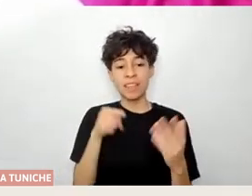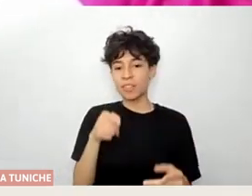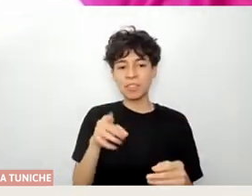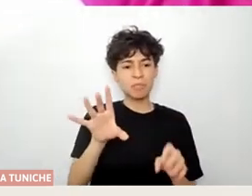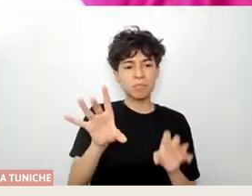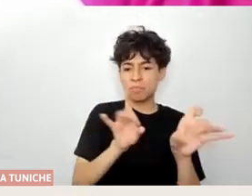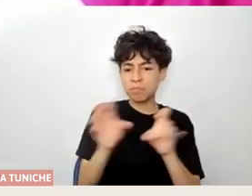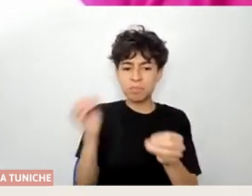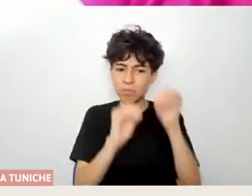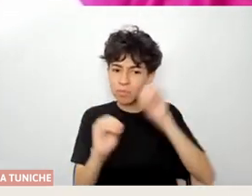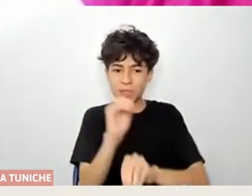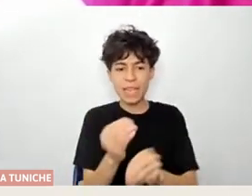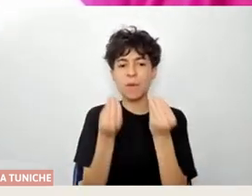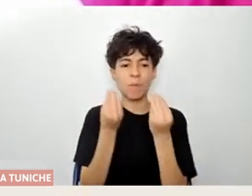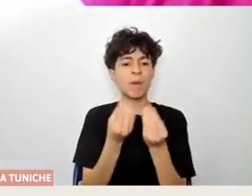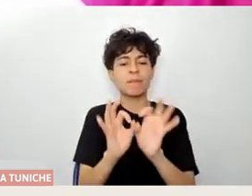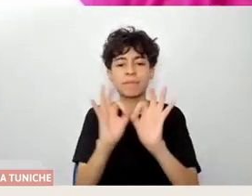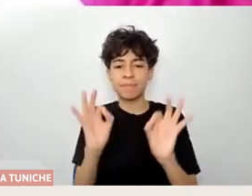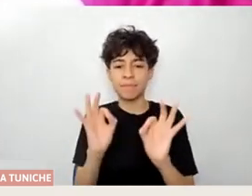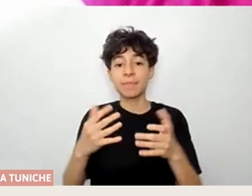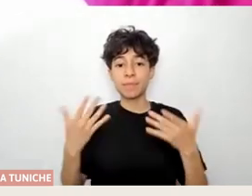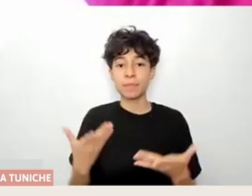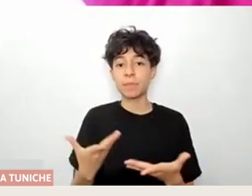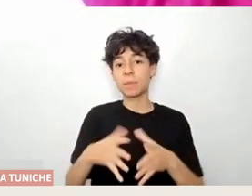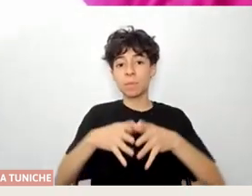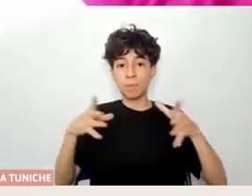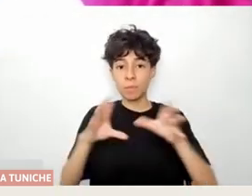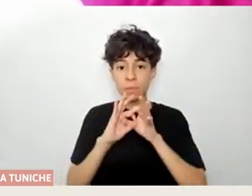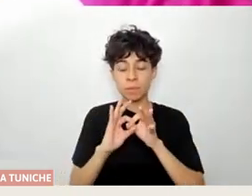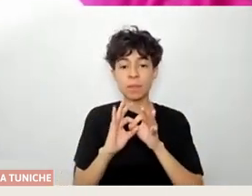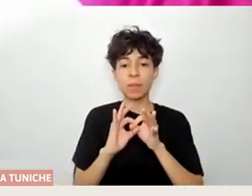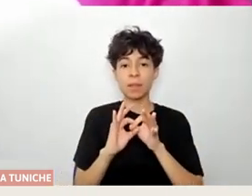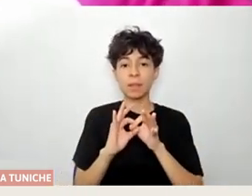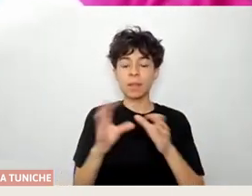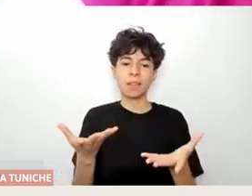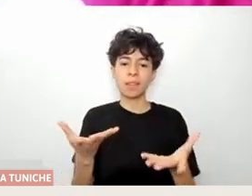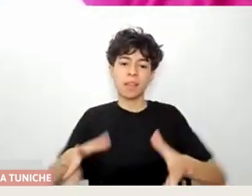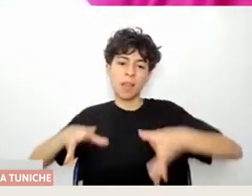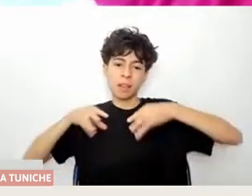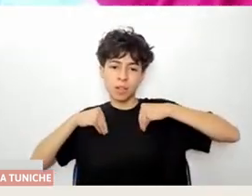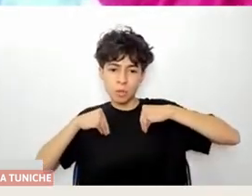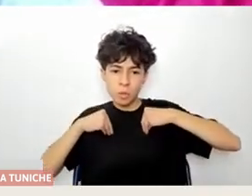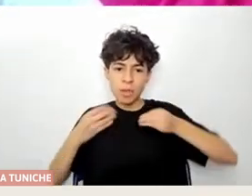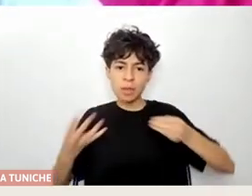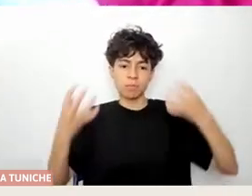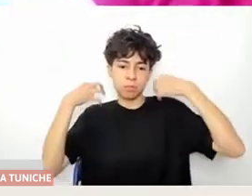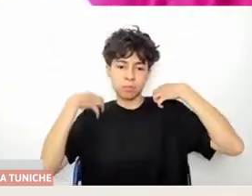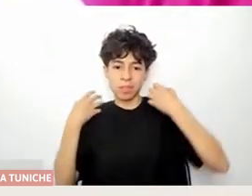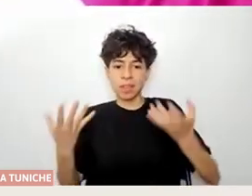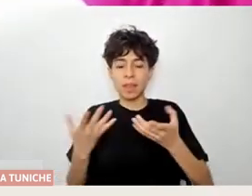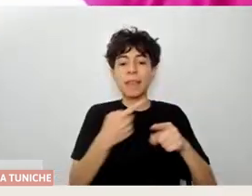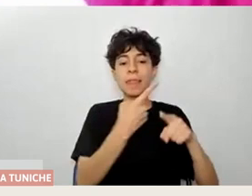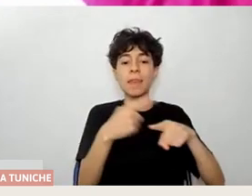entonces, mil gracias por asumir, portar y expandir las múltiples y otras formas de mirar punto CL.